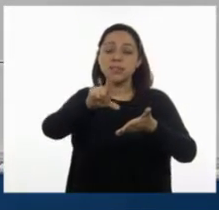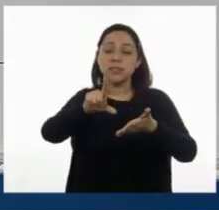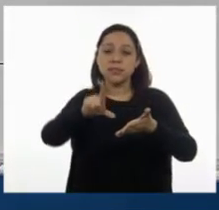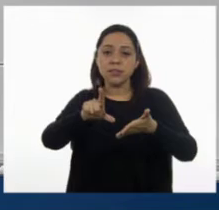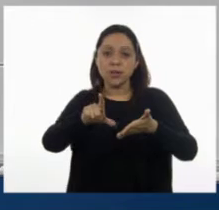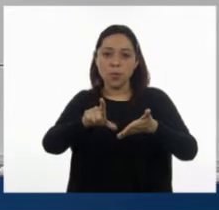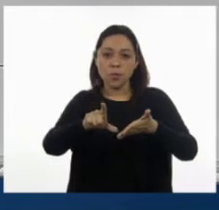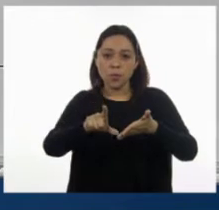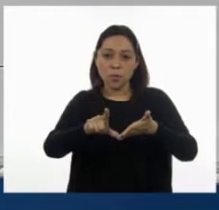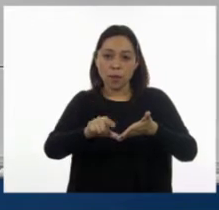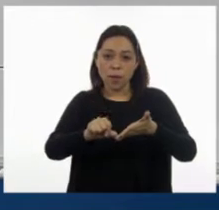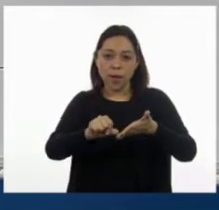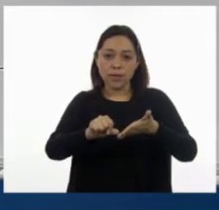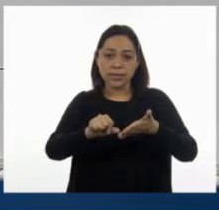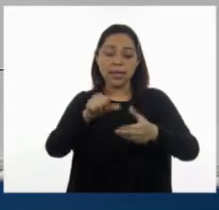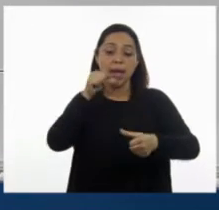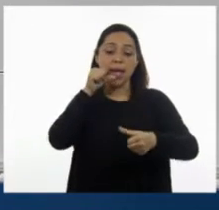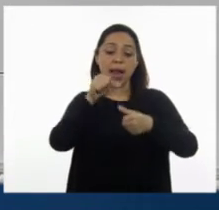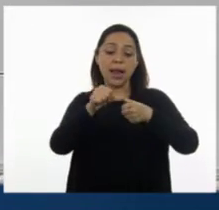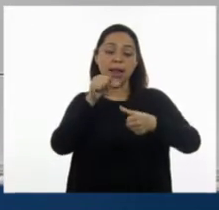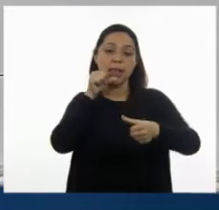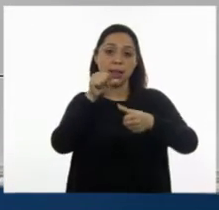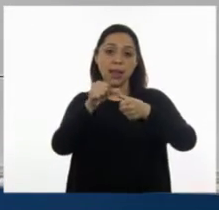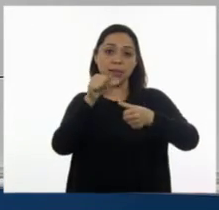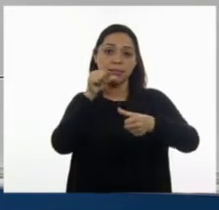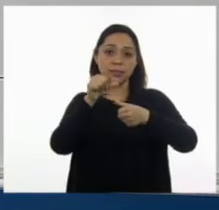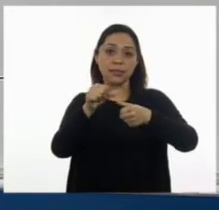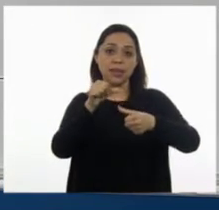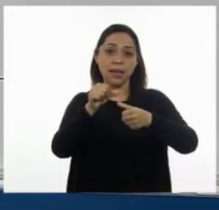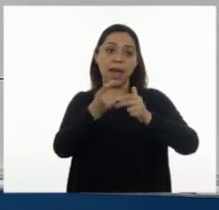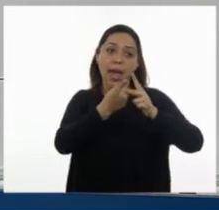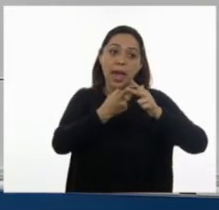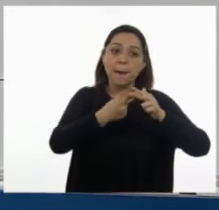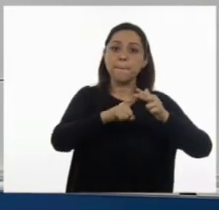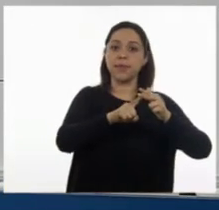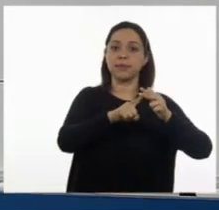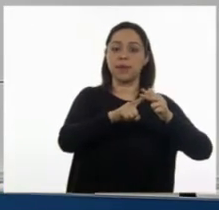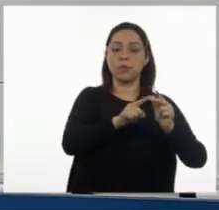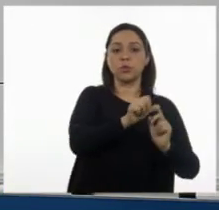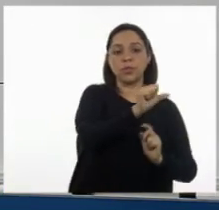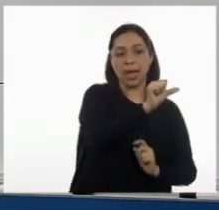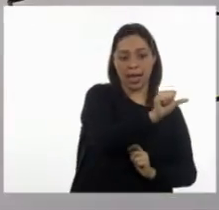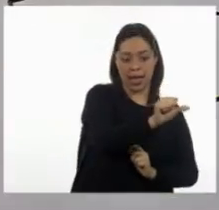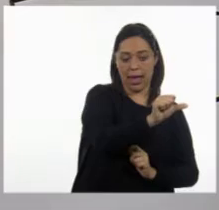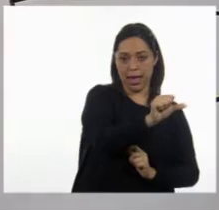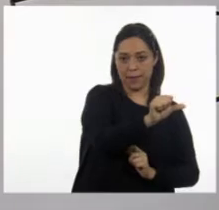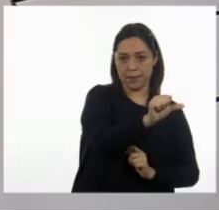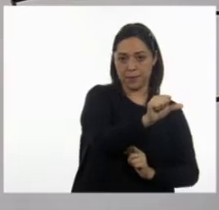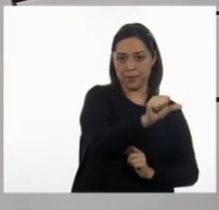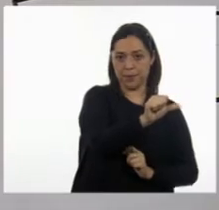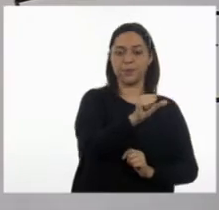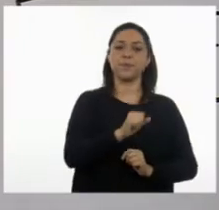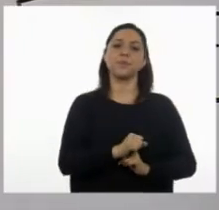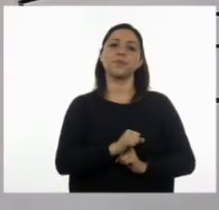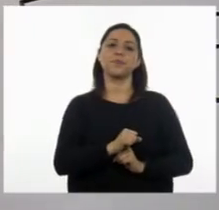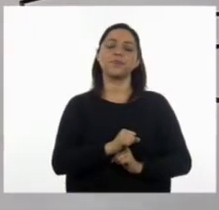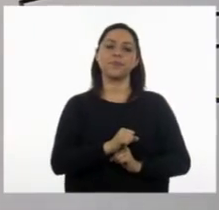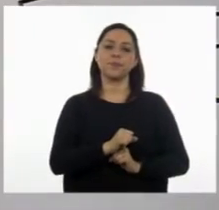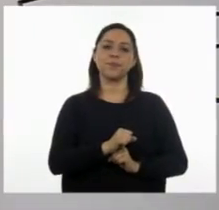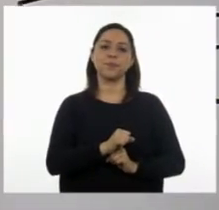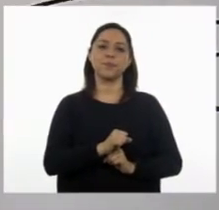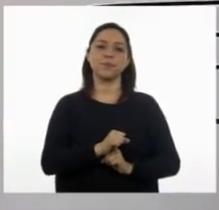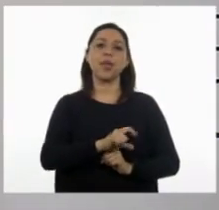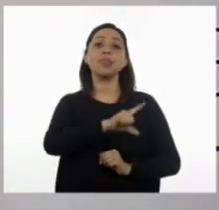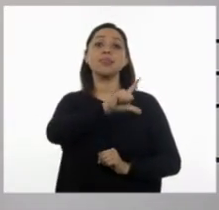como tú bien dijiste, utilizando las letras en el orden del abecedario, pues bueno, la primera fila sería la A. Sí. Y si me ayudaste a contar